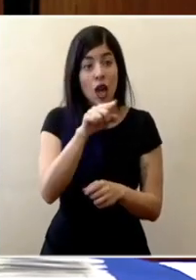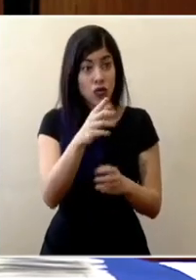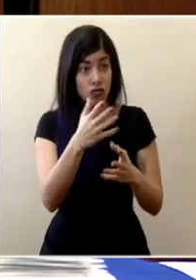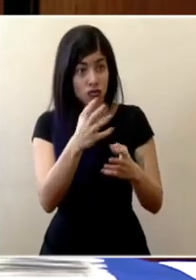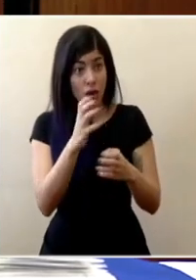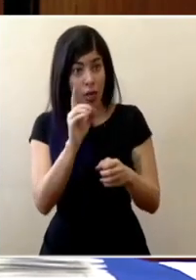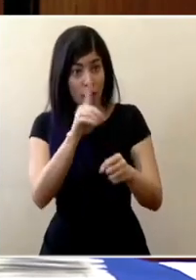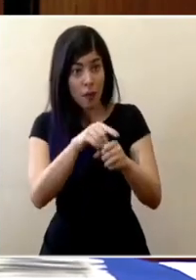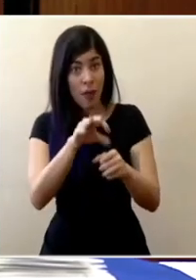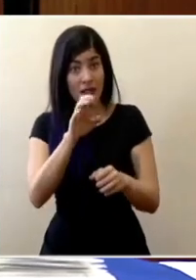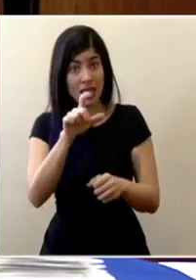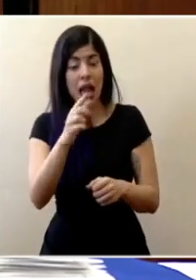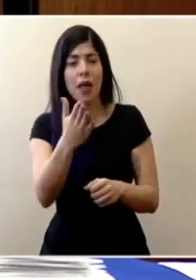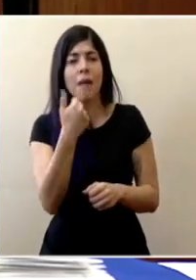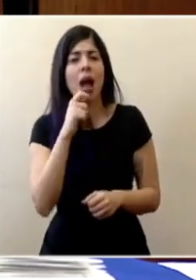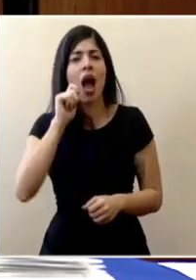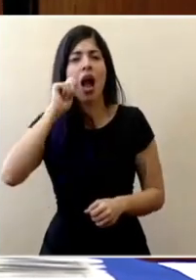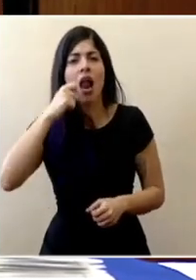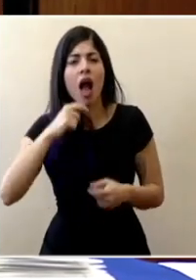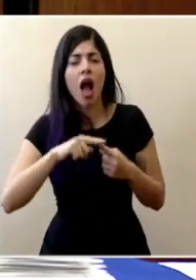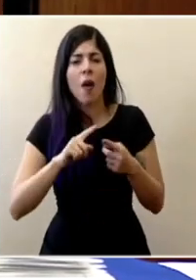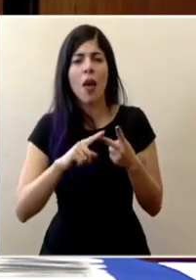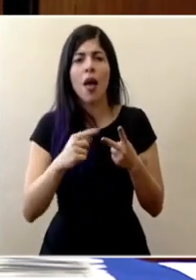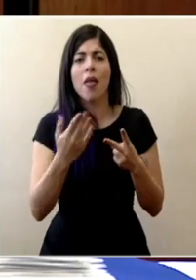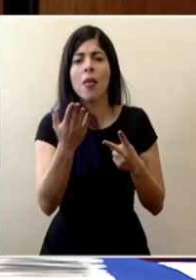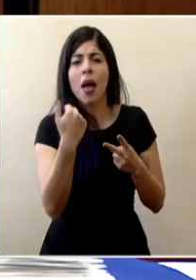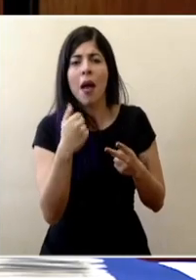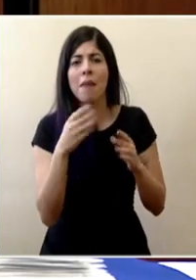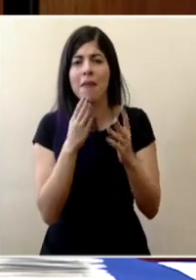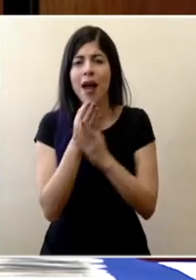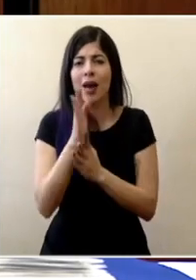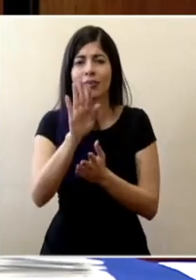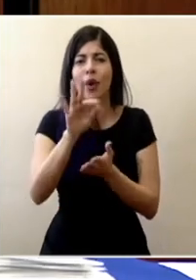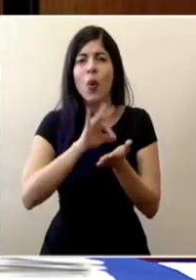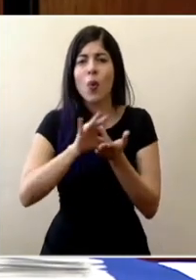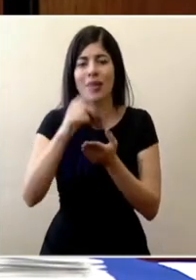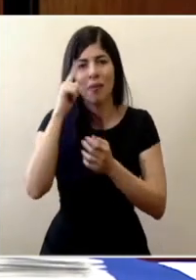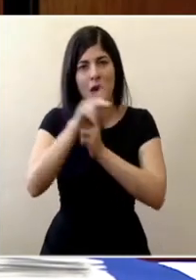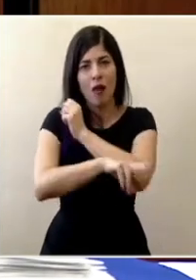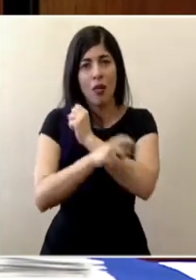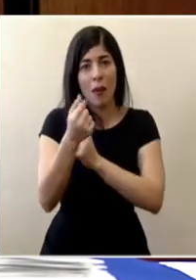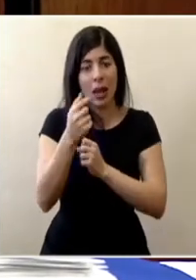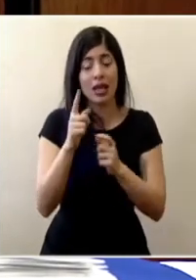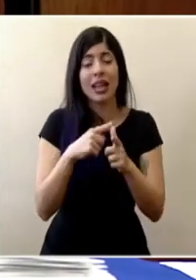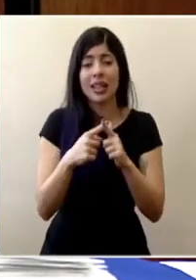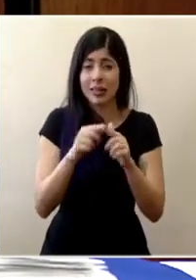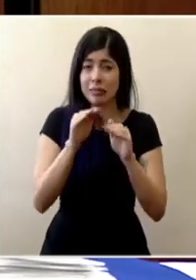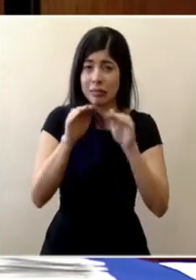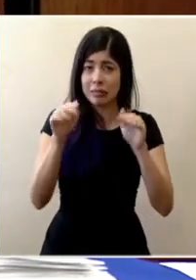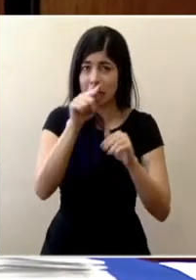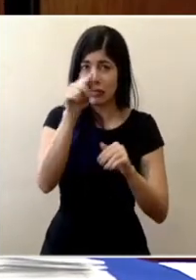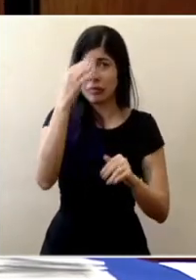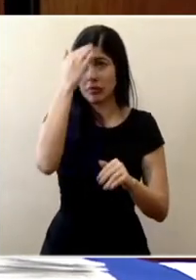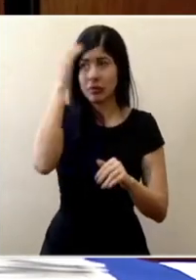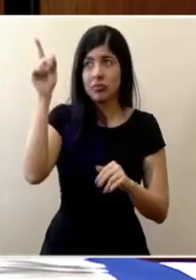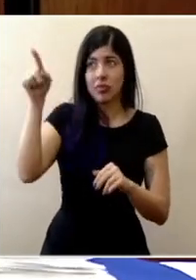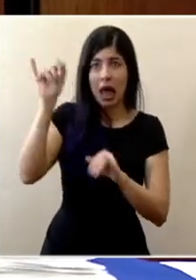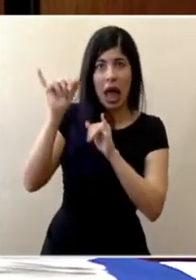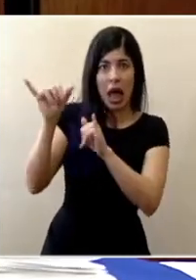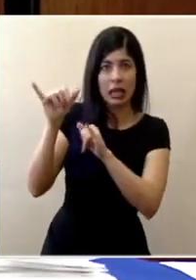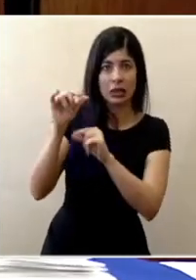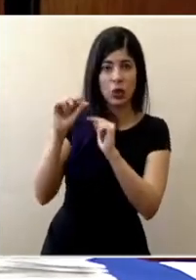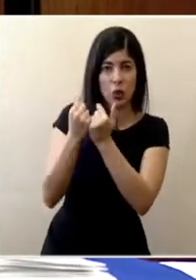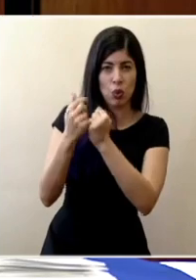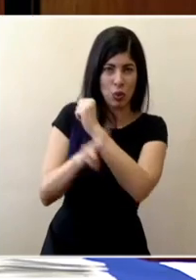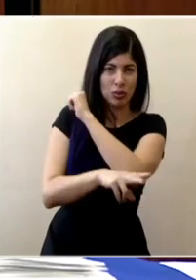eso deben brindar claves de acceso a las cuentas bancarias para estafar. Entonces, básicamente, esos son los modos de operar. Recordarles a